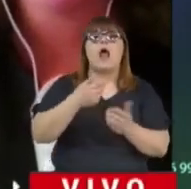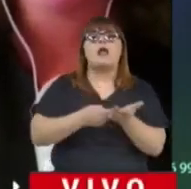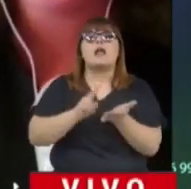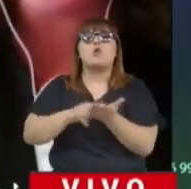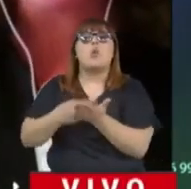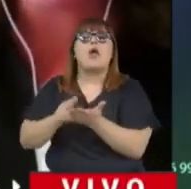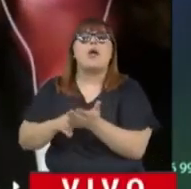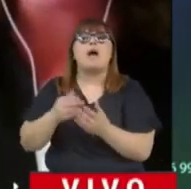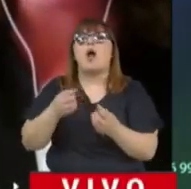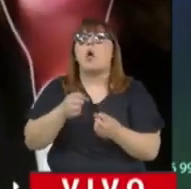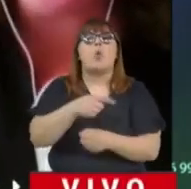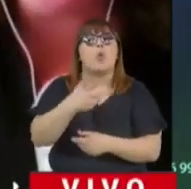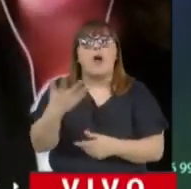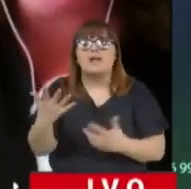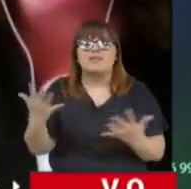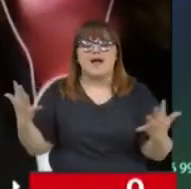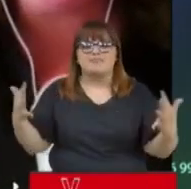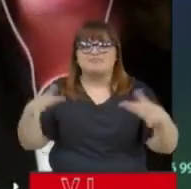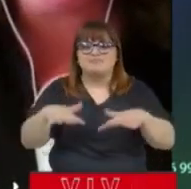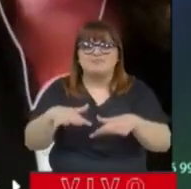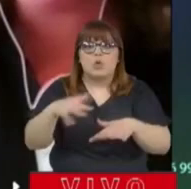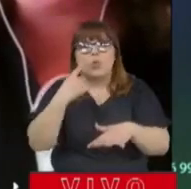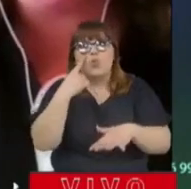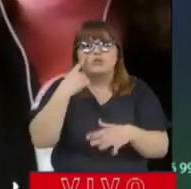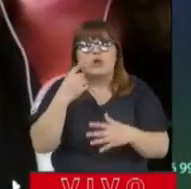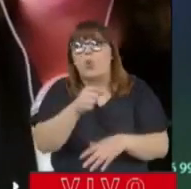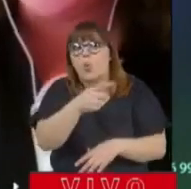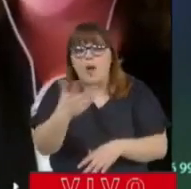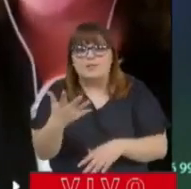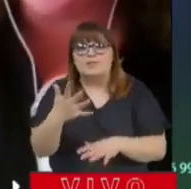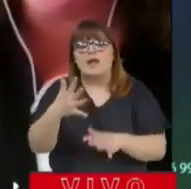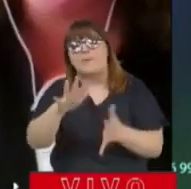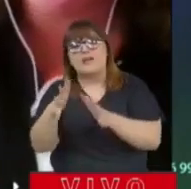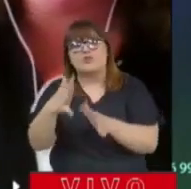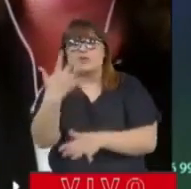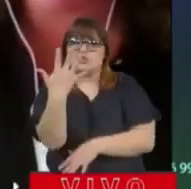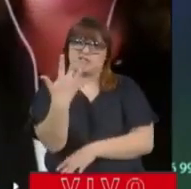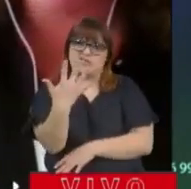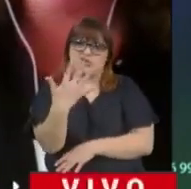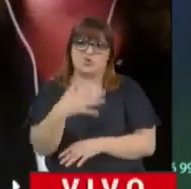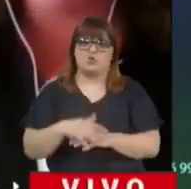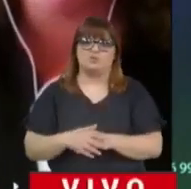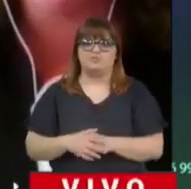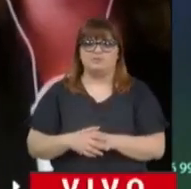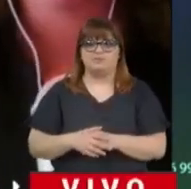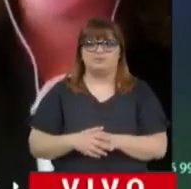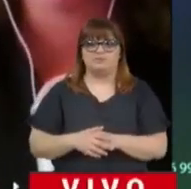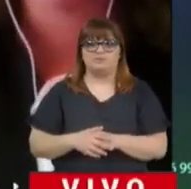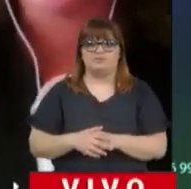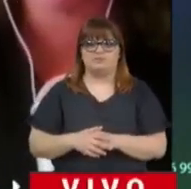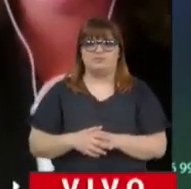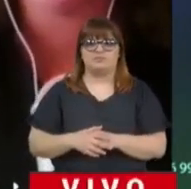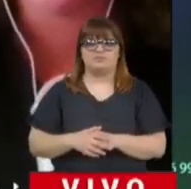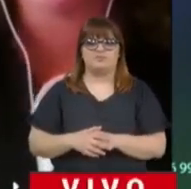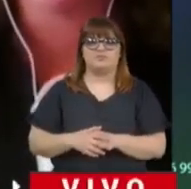renuevan? Se renovarían cerca de 5. Está bien.